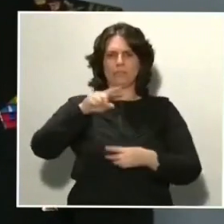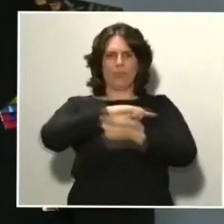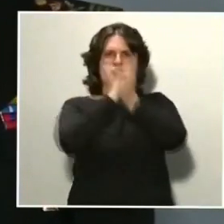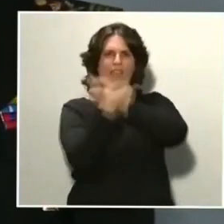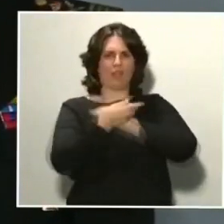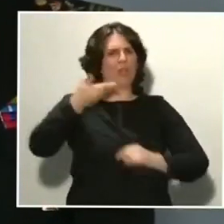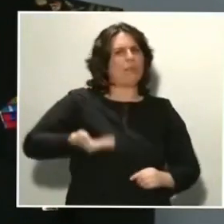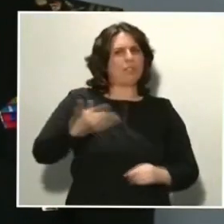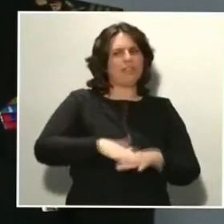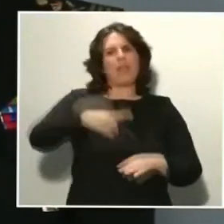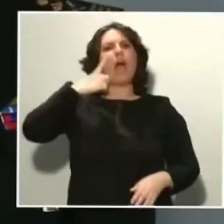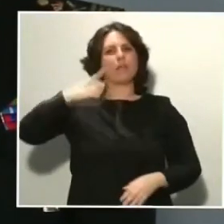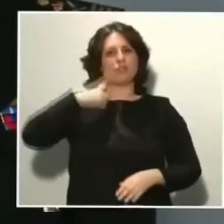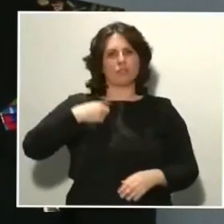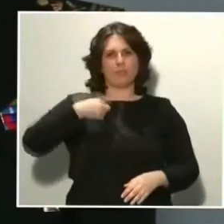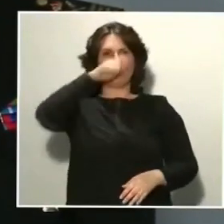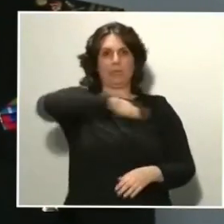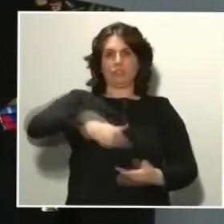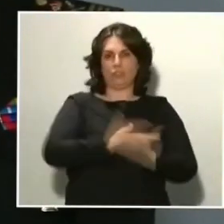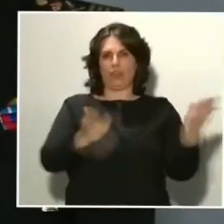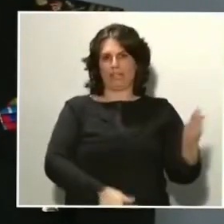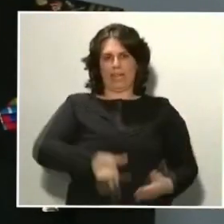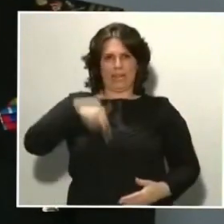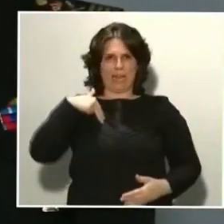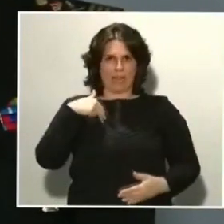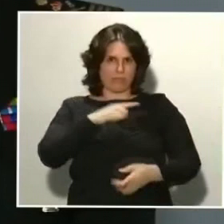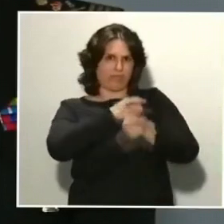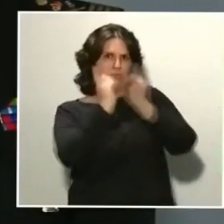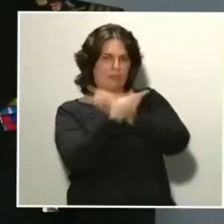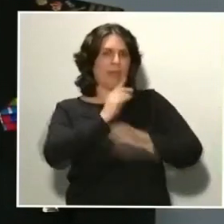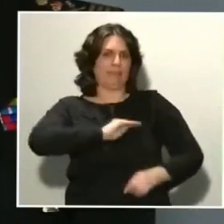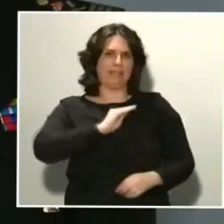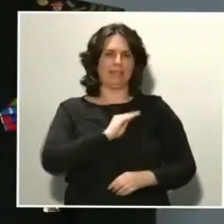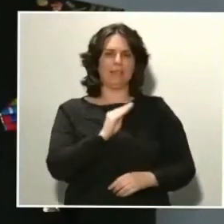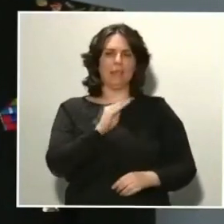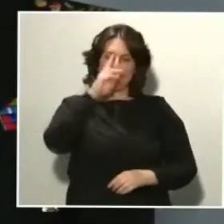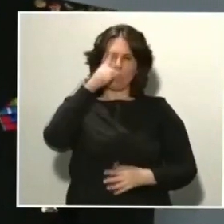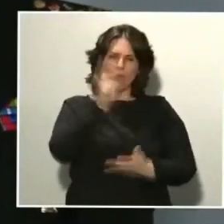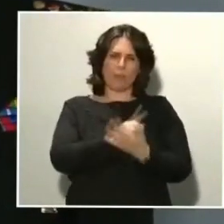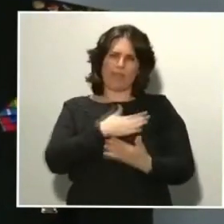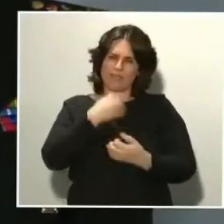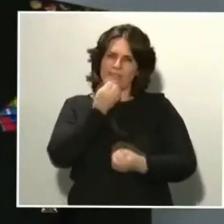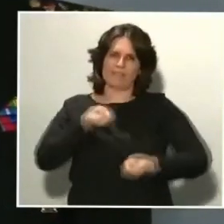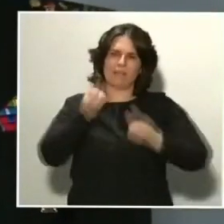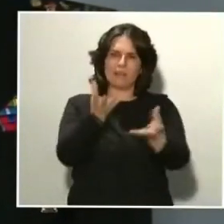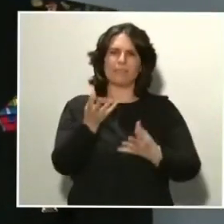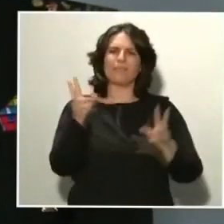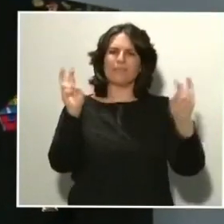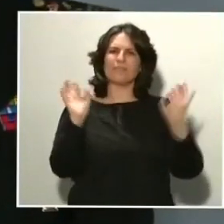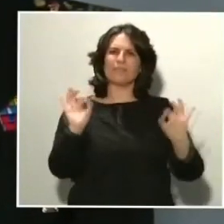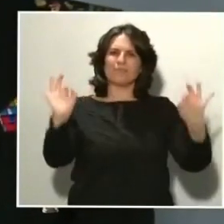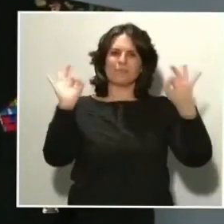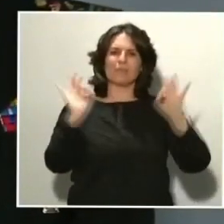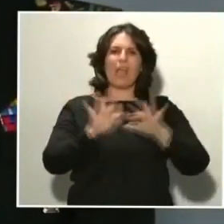personas. De nuevo, nos preocupa, y queremos expresarlo públicamente, lo que se refiere a la ciberdelincuencia, al